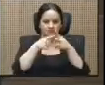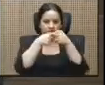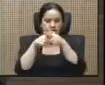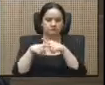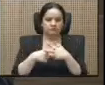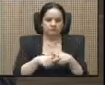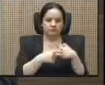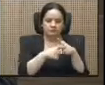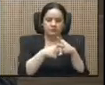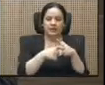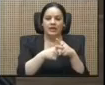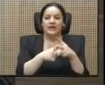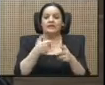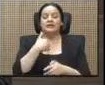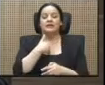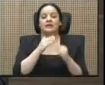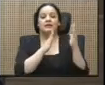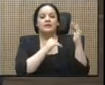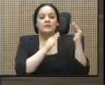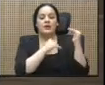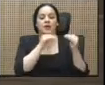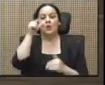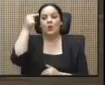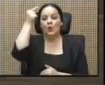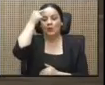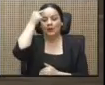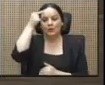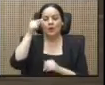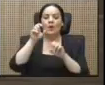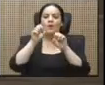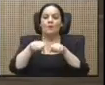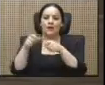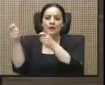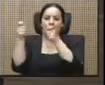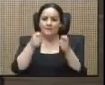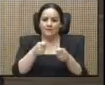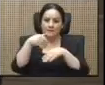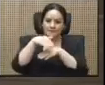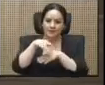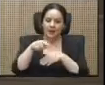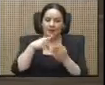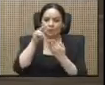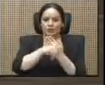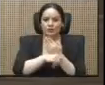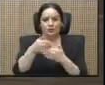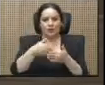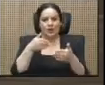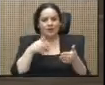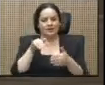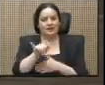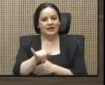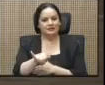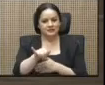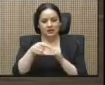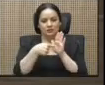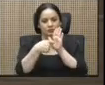de que el gobierno convoque este proyecto en cuanto antes. Así se lo dice ver